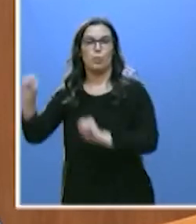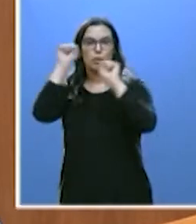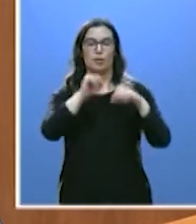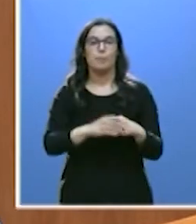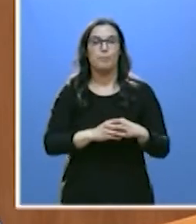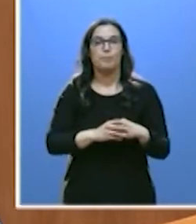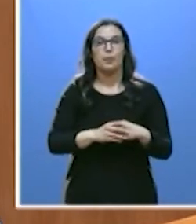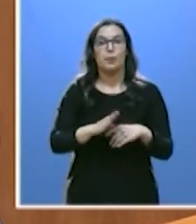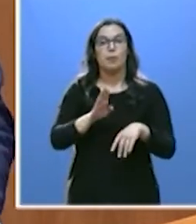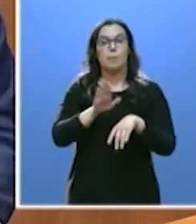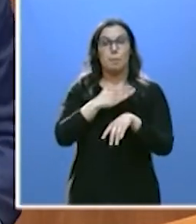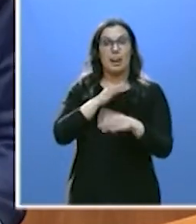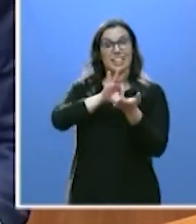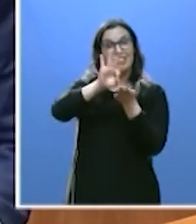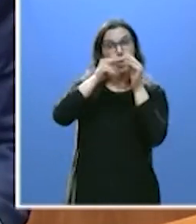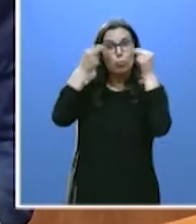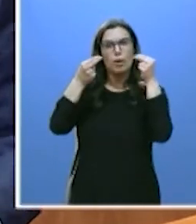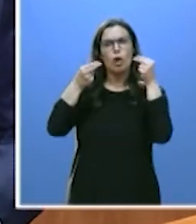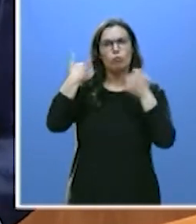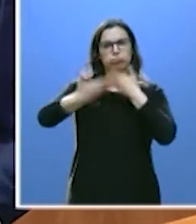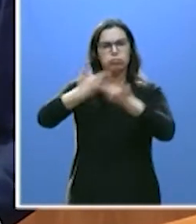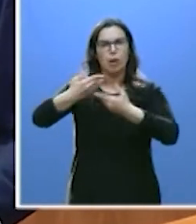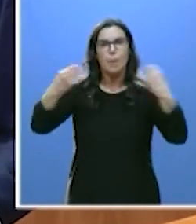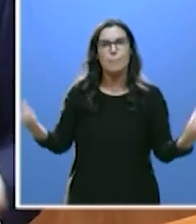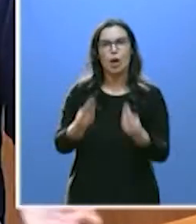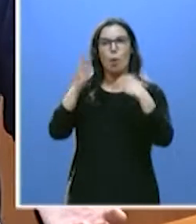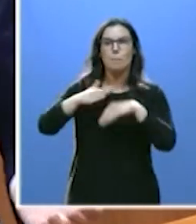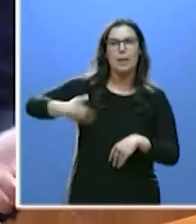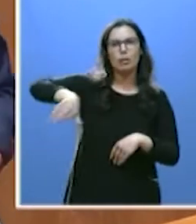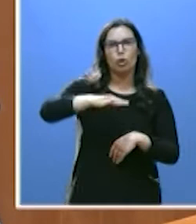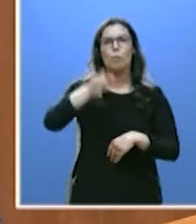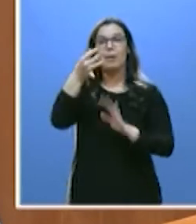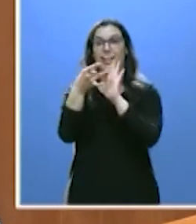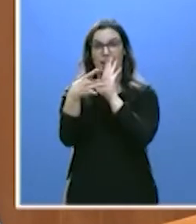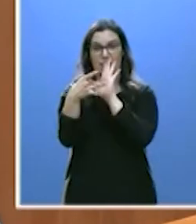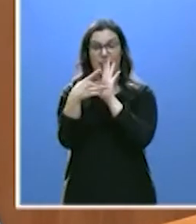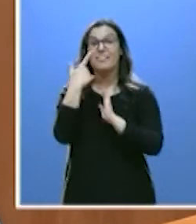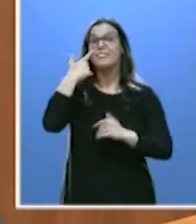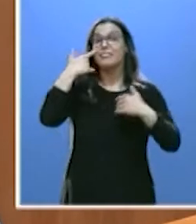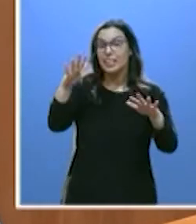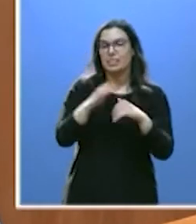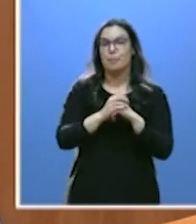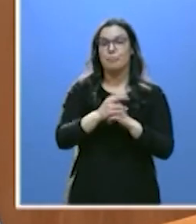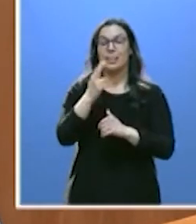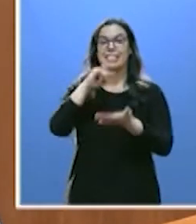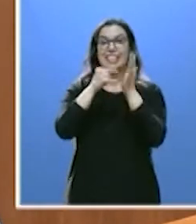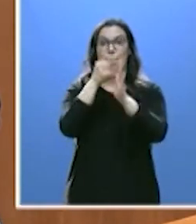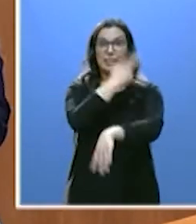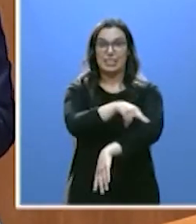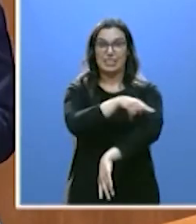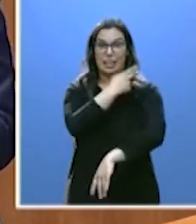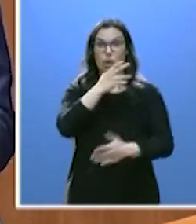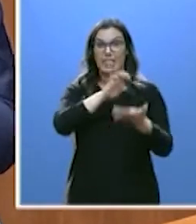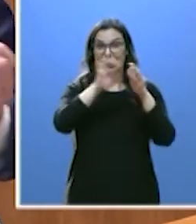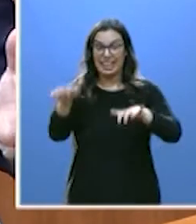Para seguir mejorando en unos servicios públicos universales y de calidad. Fíjese, el quinto sistema sanitario de Castilla y León